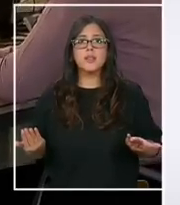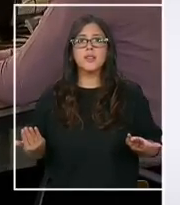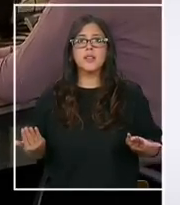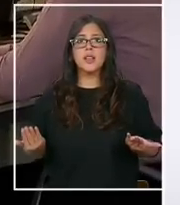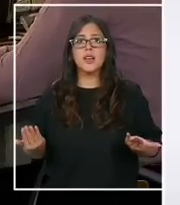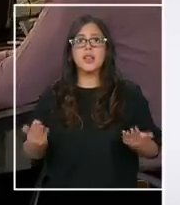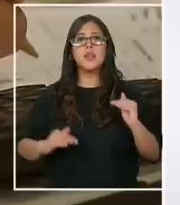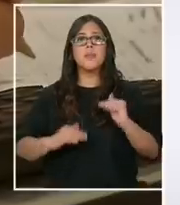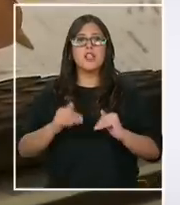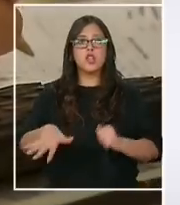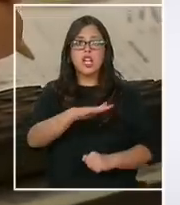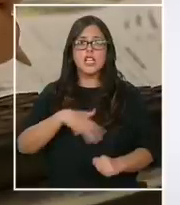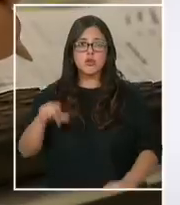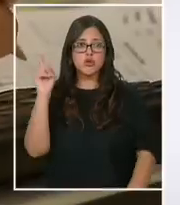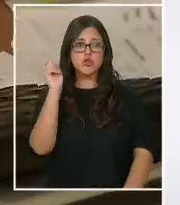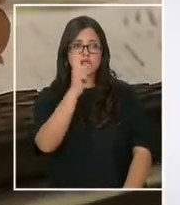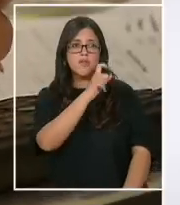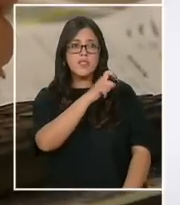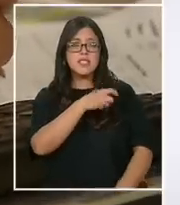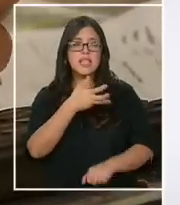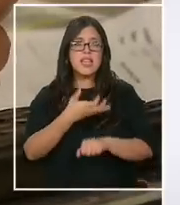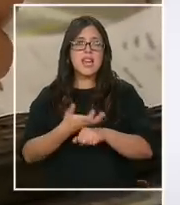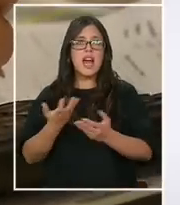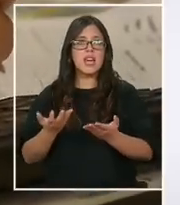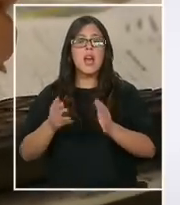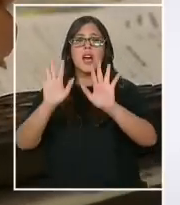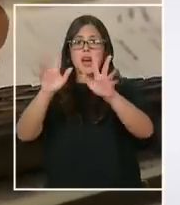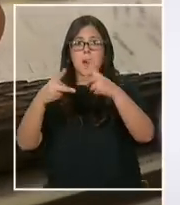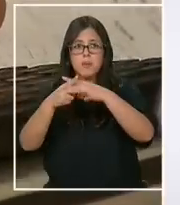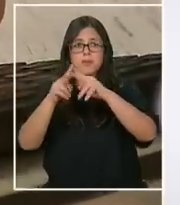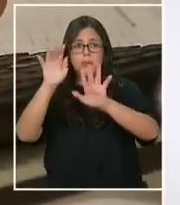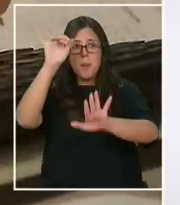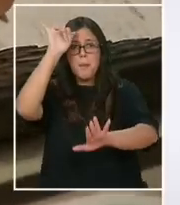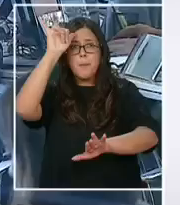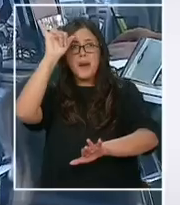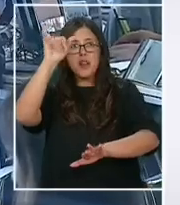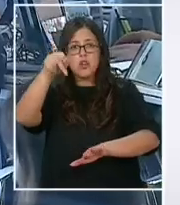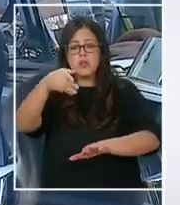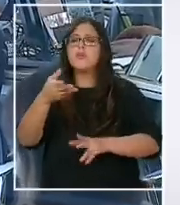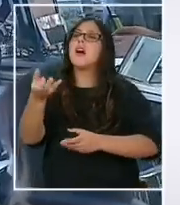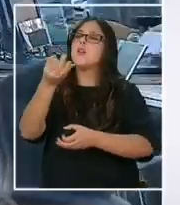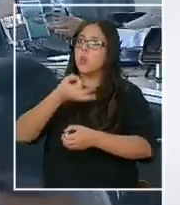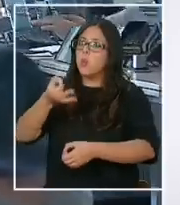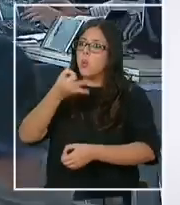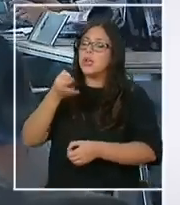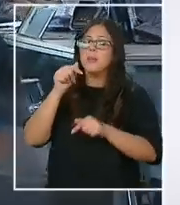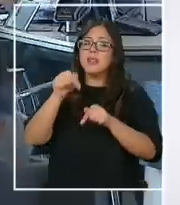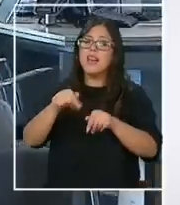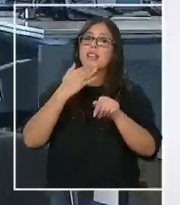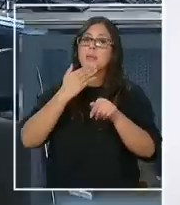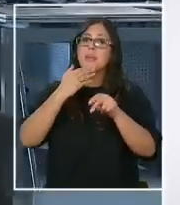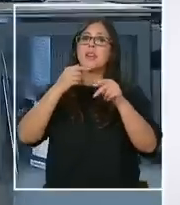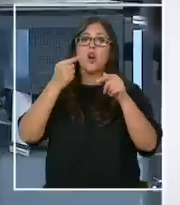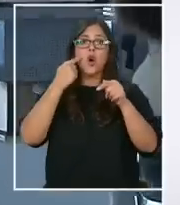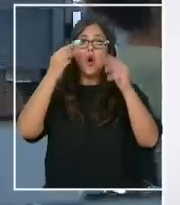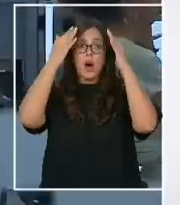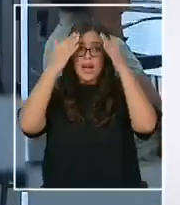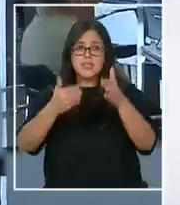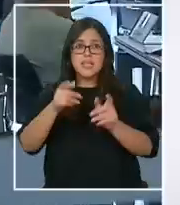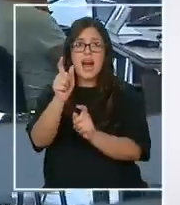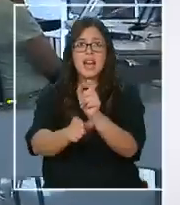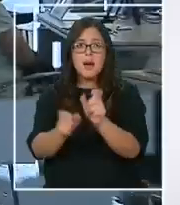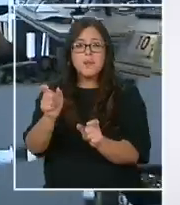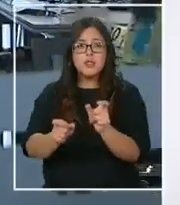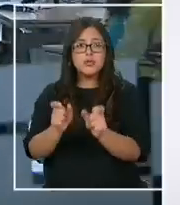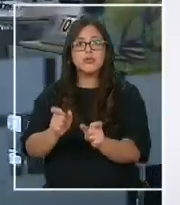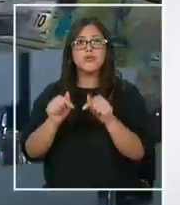se ha generado. Ministro, dentro de los encargos... ya algo bien importante, Constanza. Cuénteme. Y poniendo en el centro a las personas. Aquí